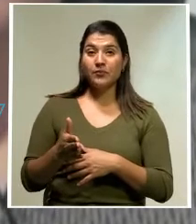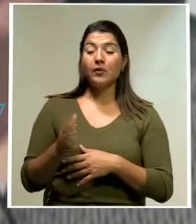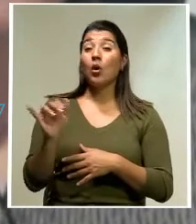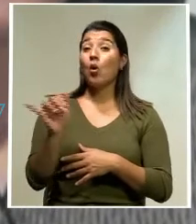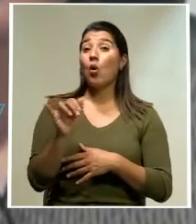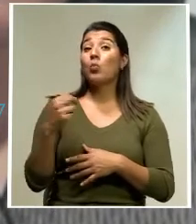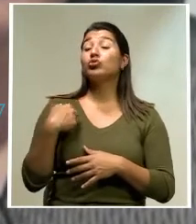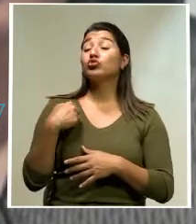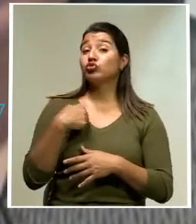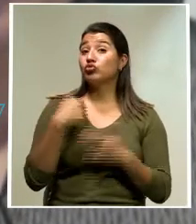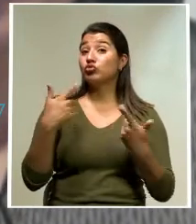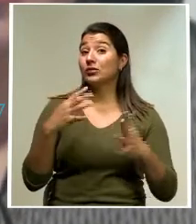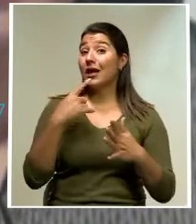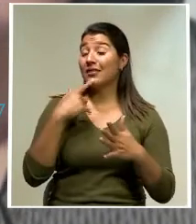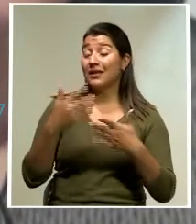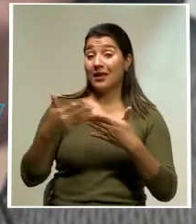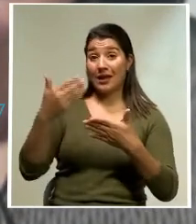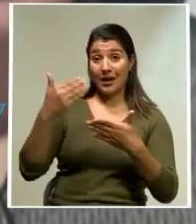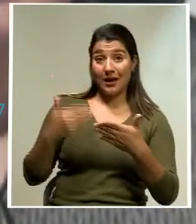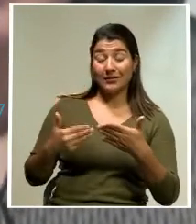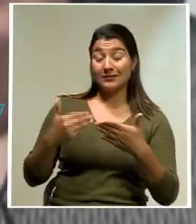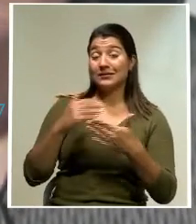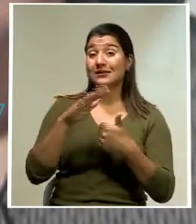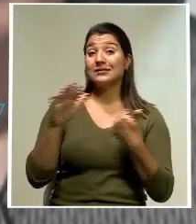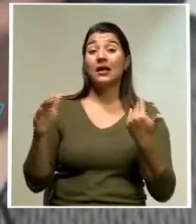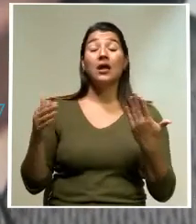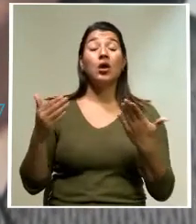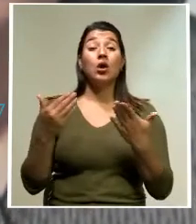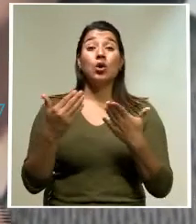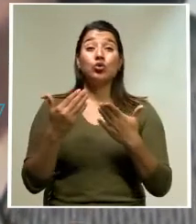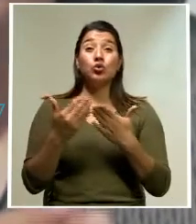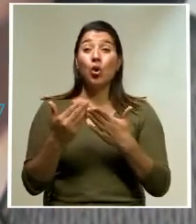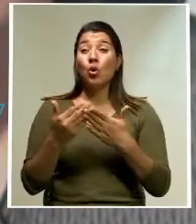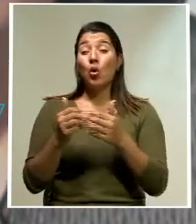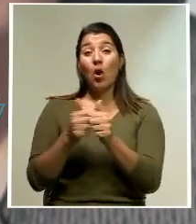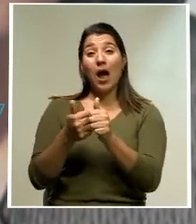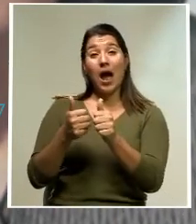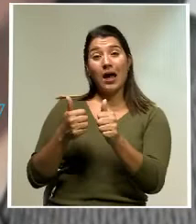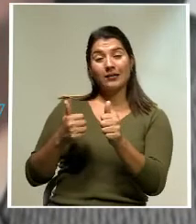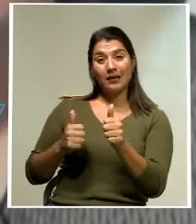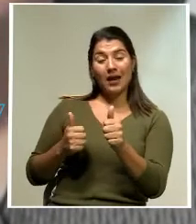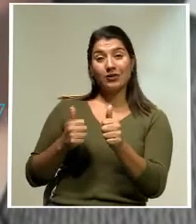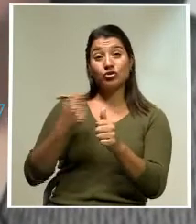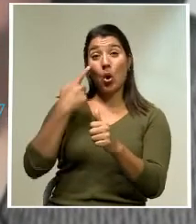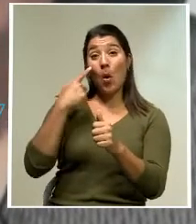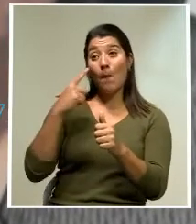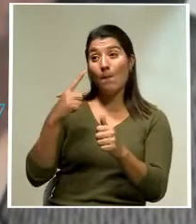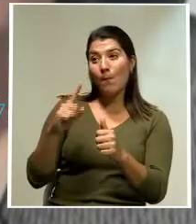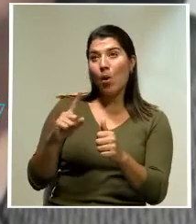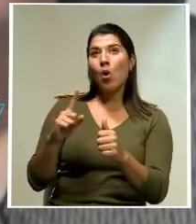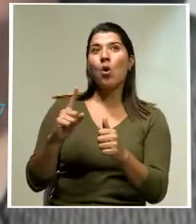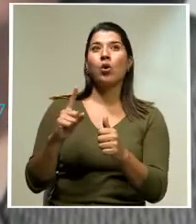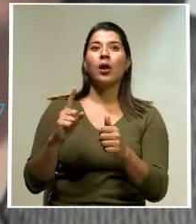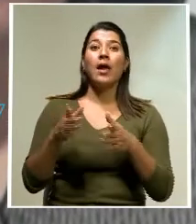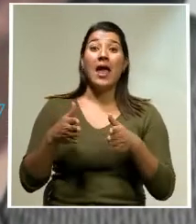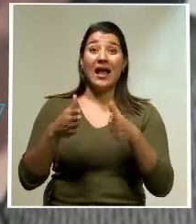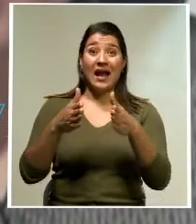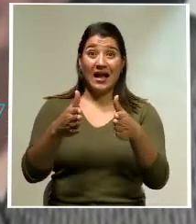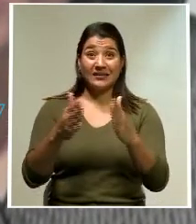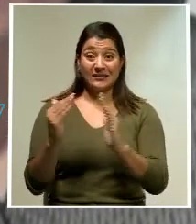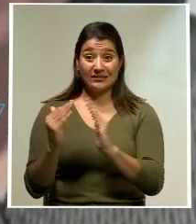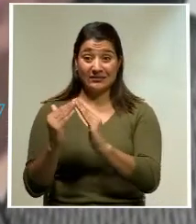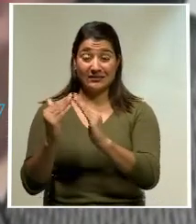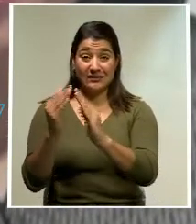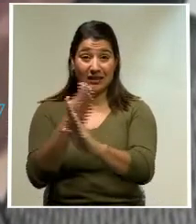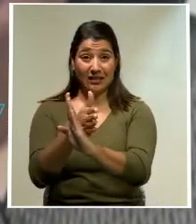Como mencionaba anteriormente, todo lo que es los atrasos que se presentan por expropiaciones, por la conformación de